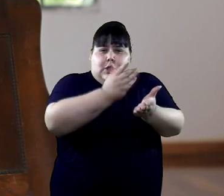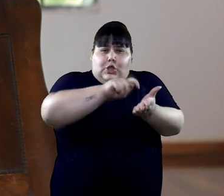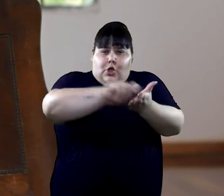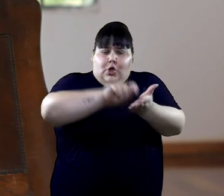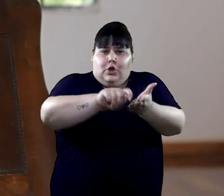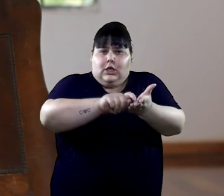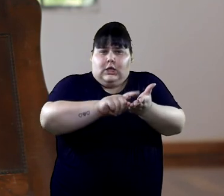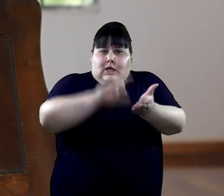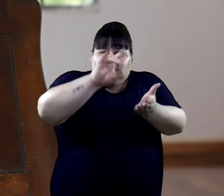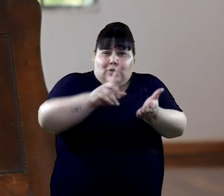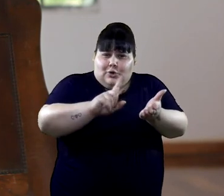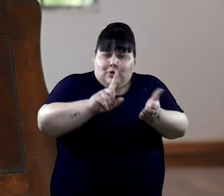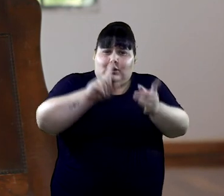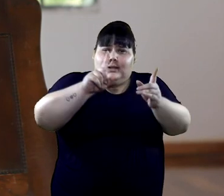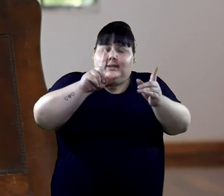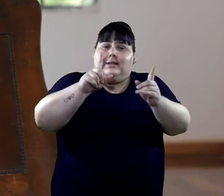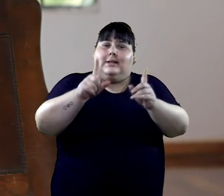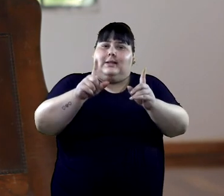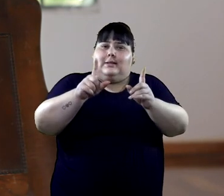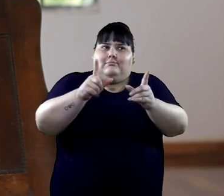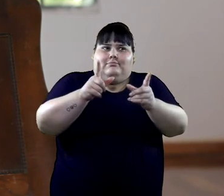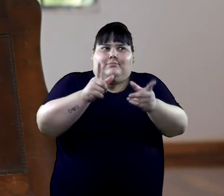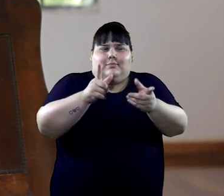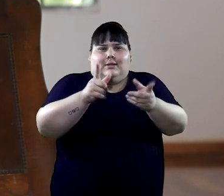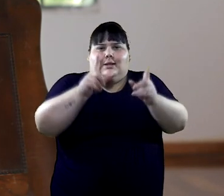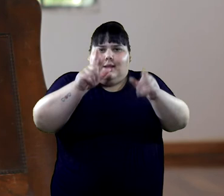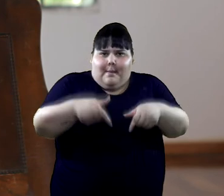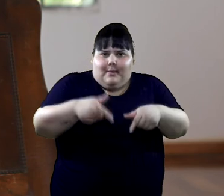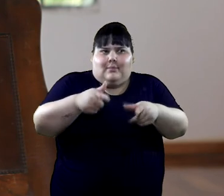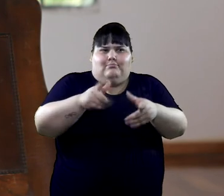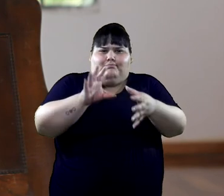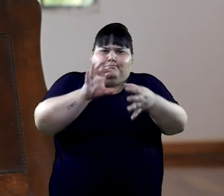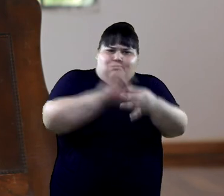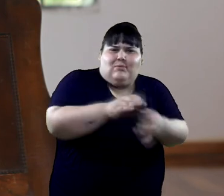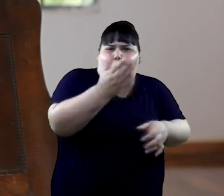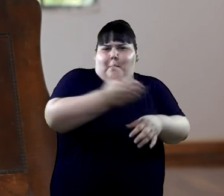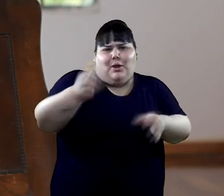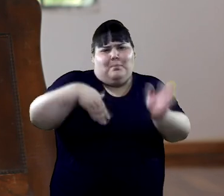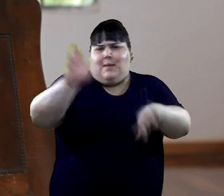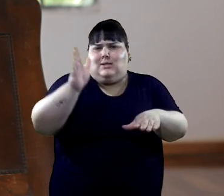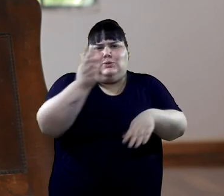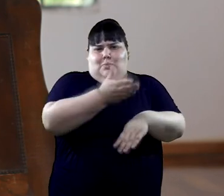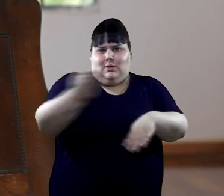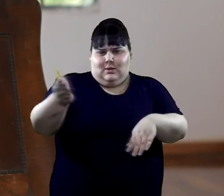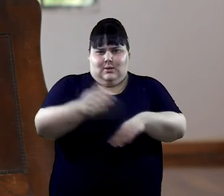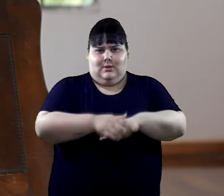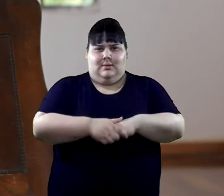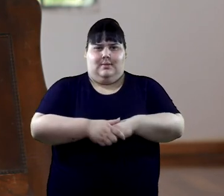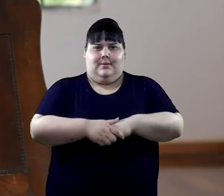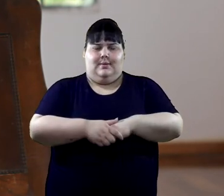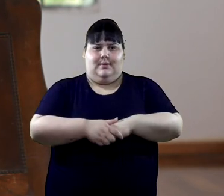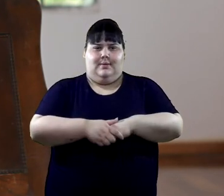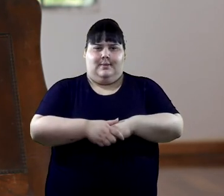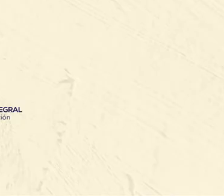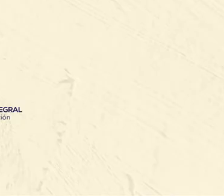la teoría, sino de que se puede implementar en cualquier institución escolar. Es lo más, para mí, es lo más